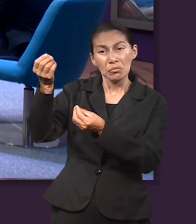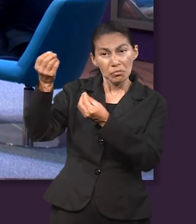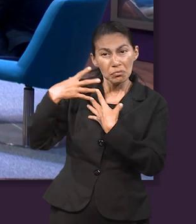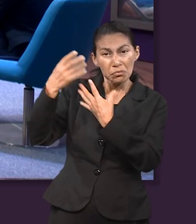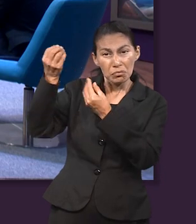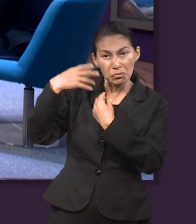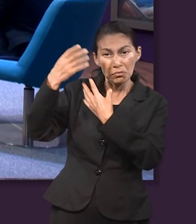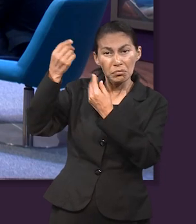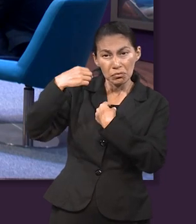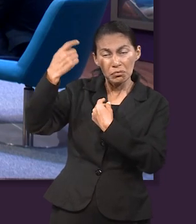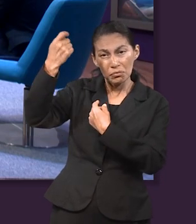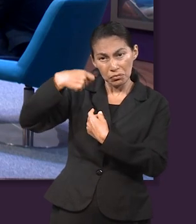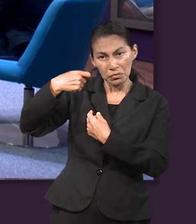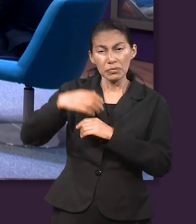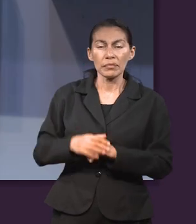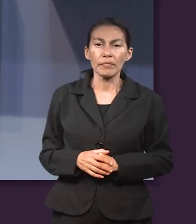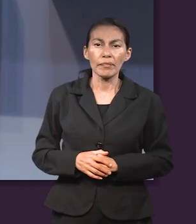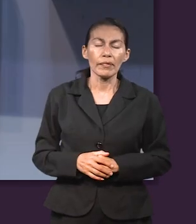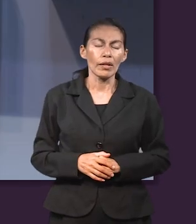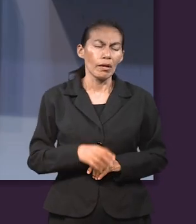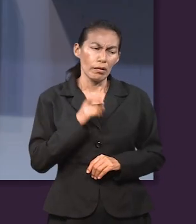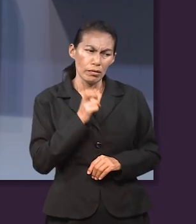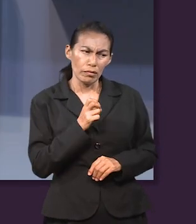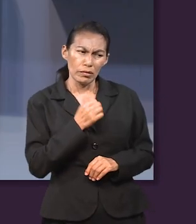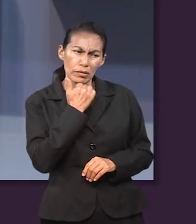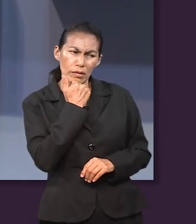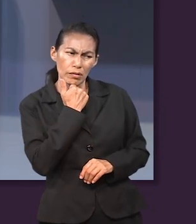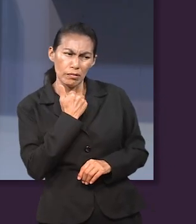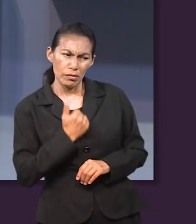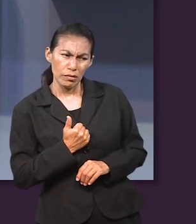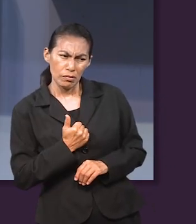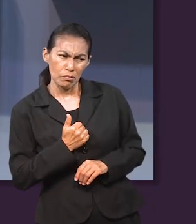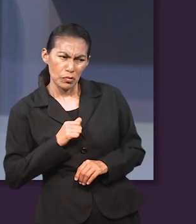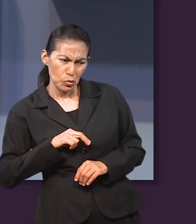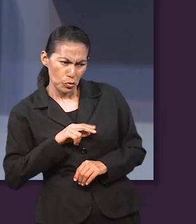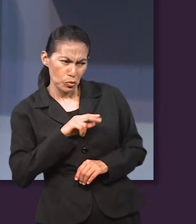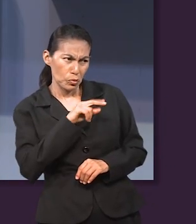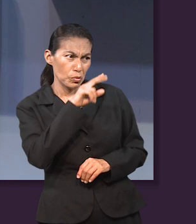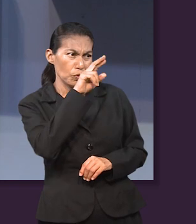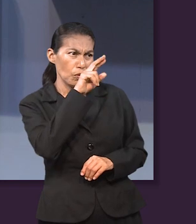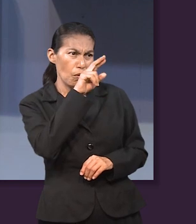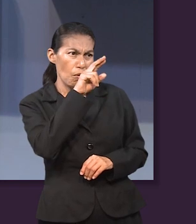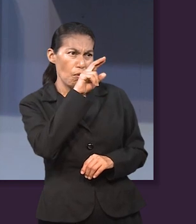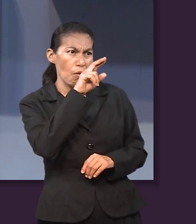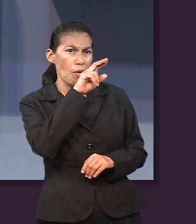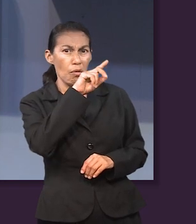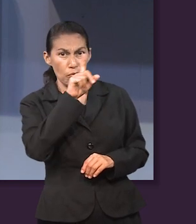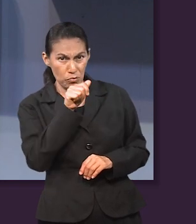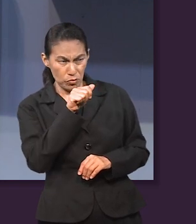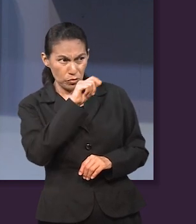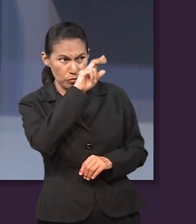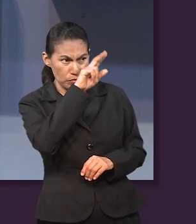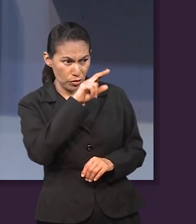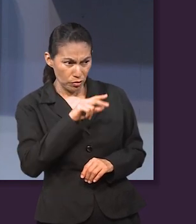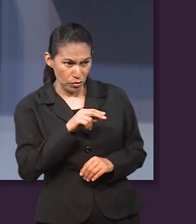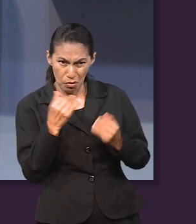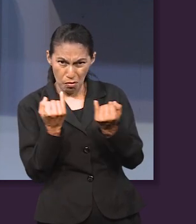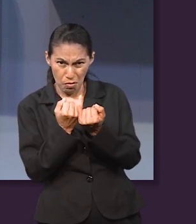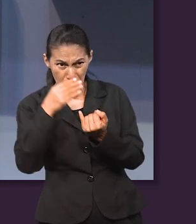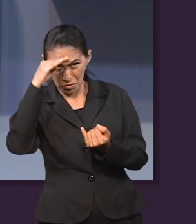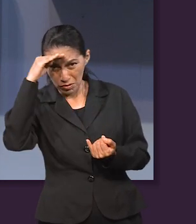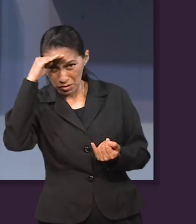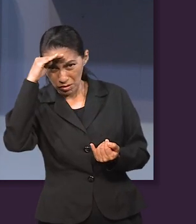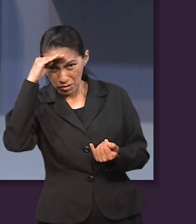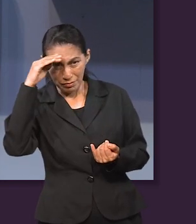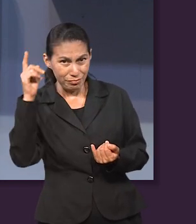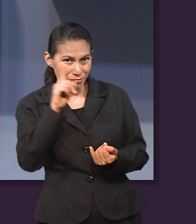o sea, al pedirle que esté con nosotros, así también nosotros recibimos recompensas. Ok, entonces, seguramente el Abraham que bajó de ese